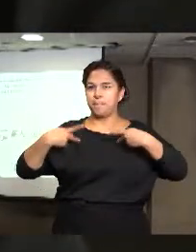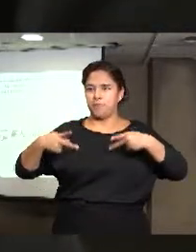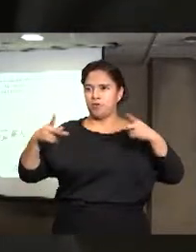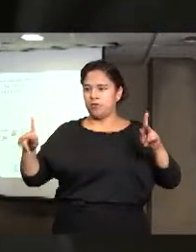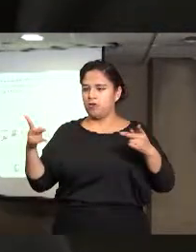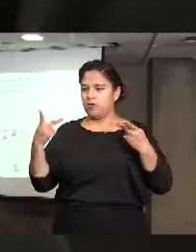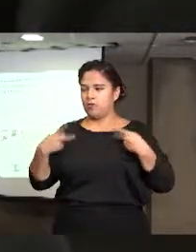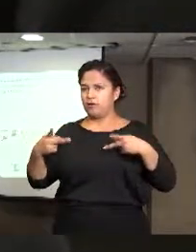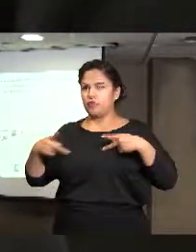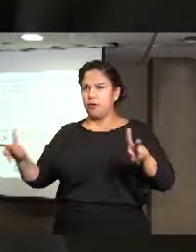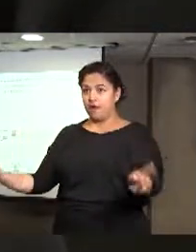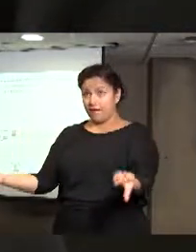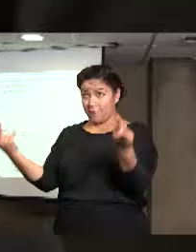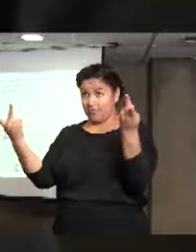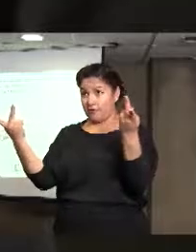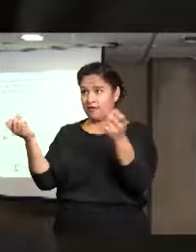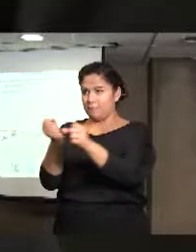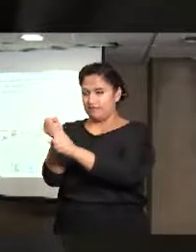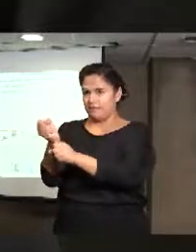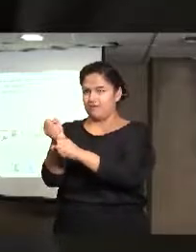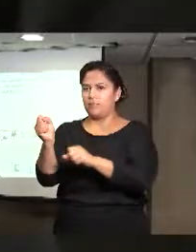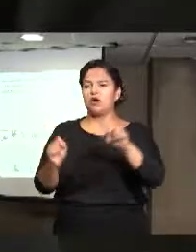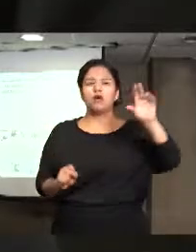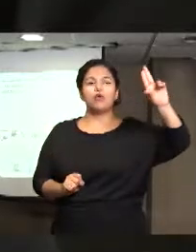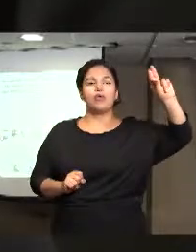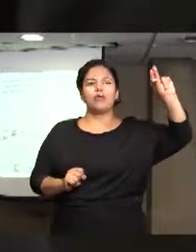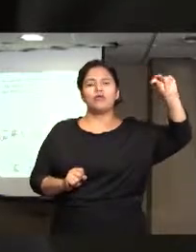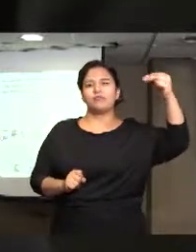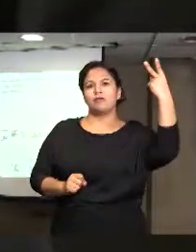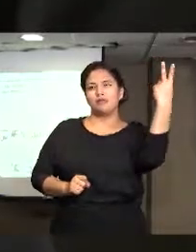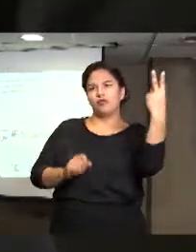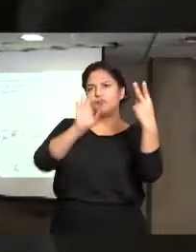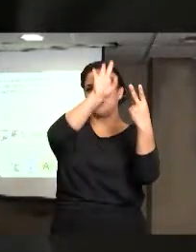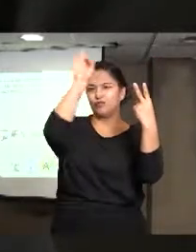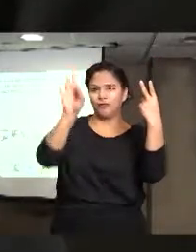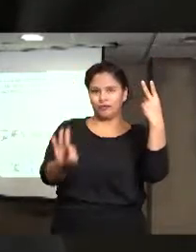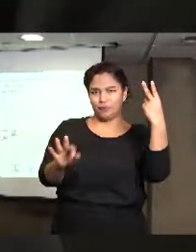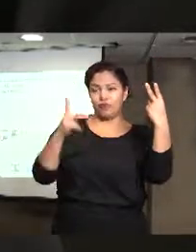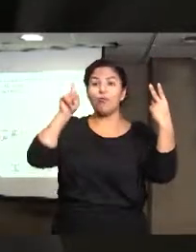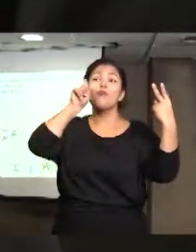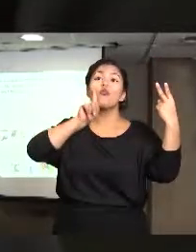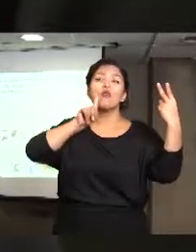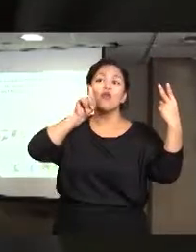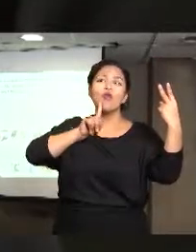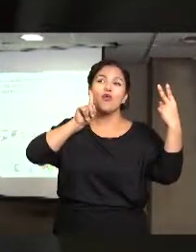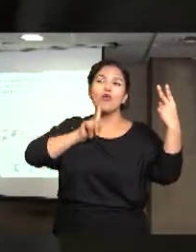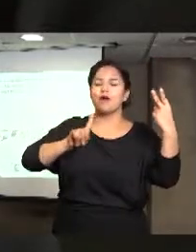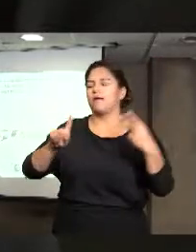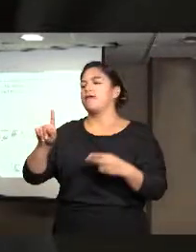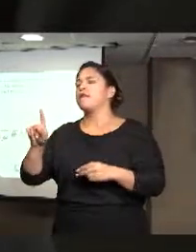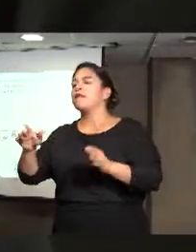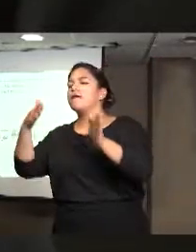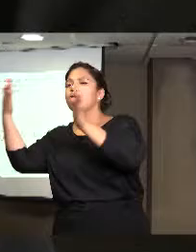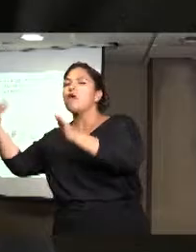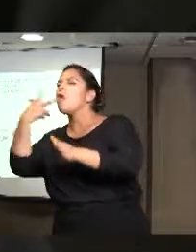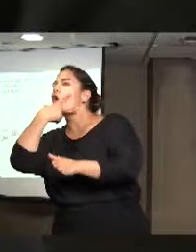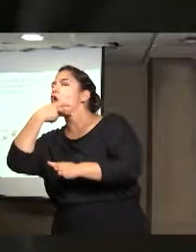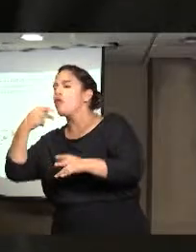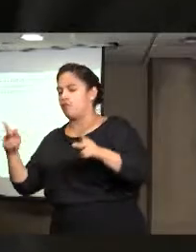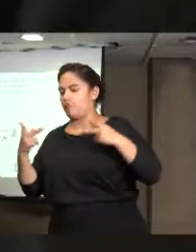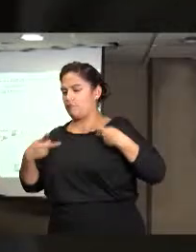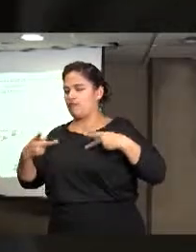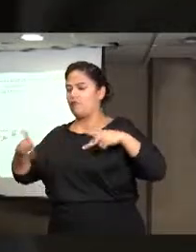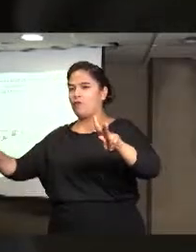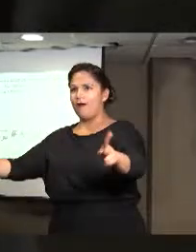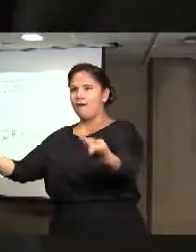víctimas son mujeres frente a un 13.7% aproximadamente de hombres. Esto es algo que es muy similar en el ámbito internacional.